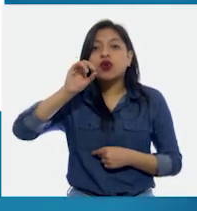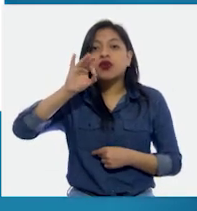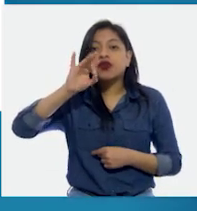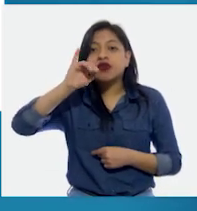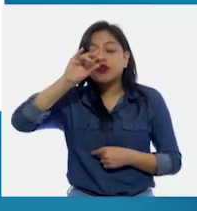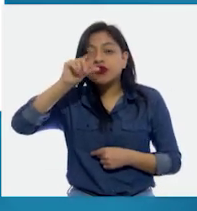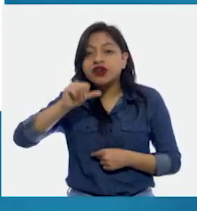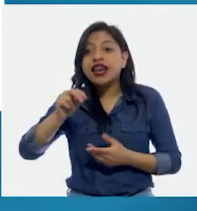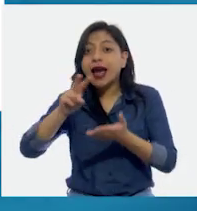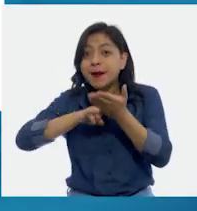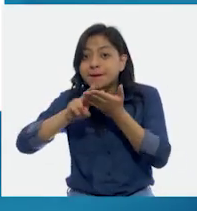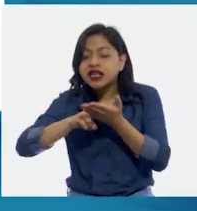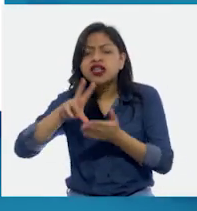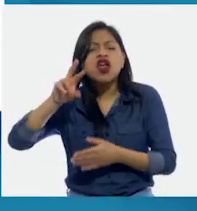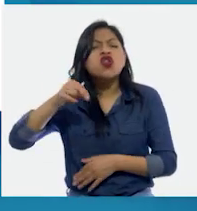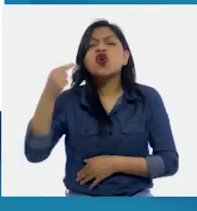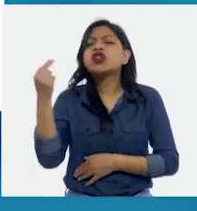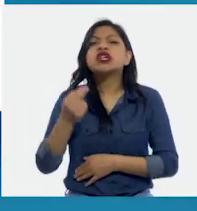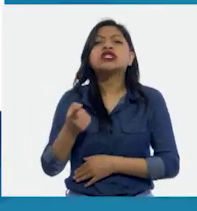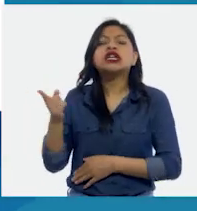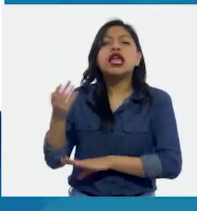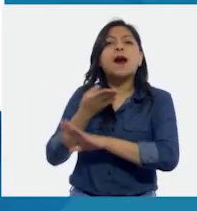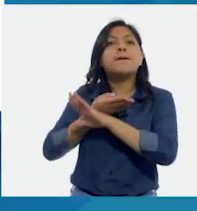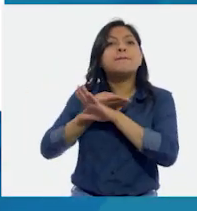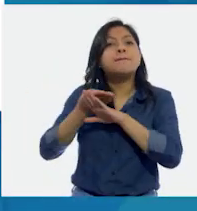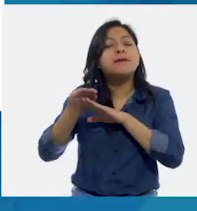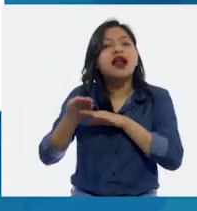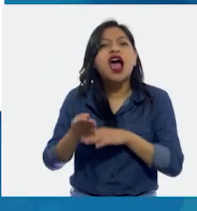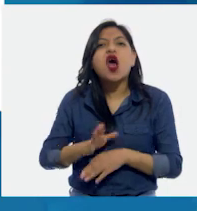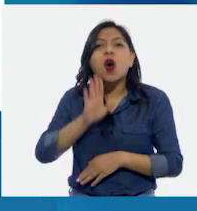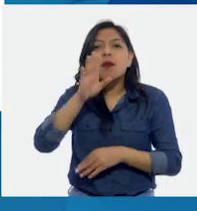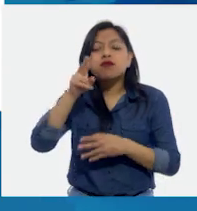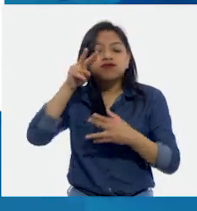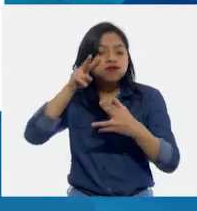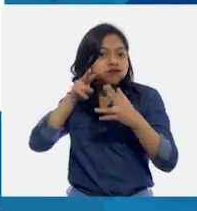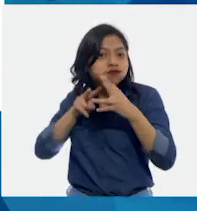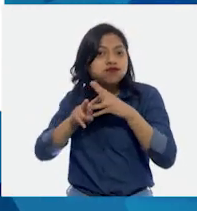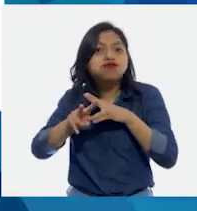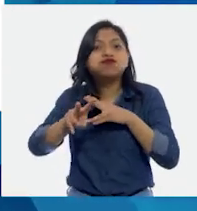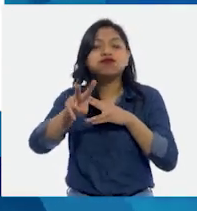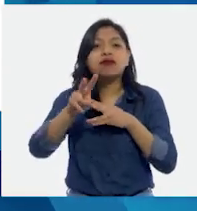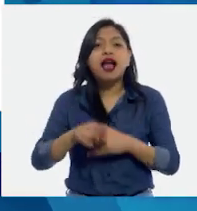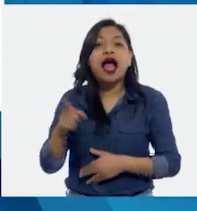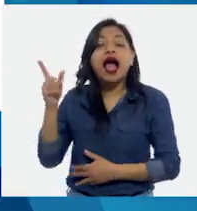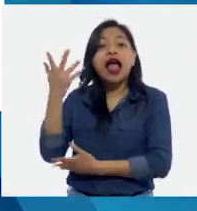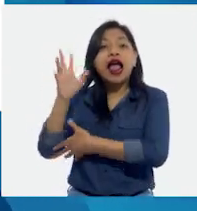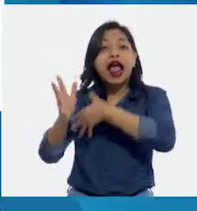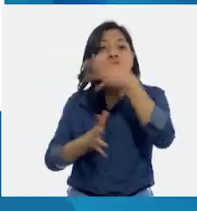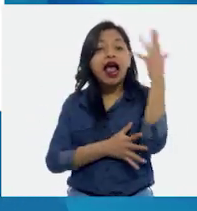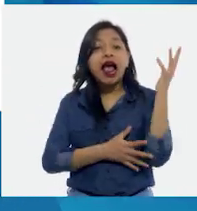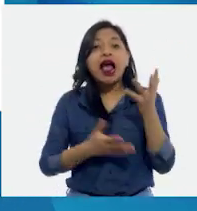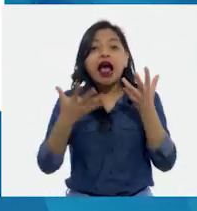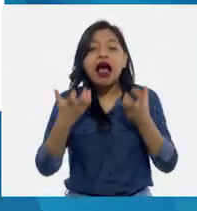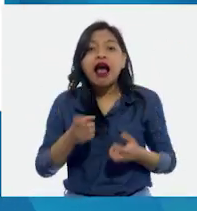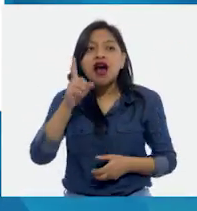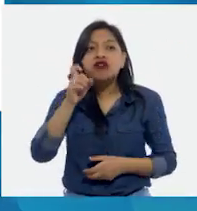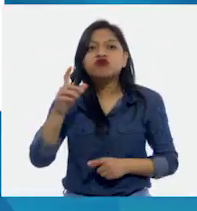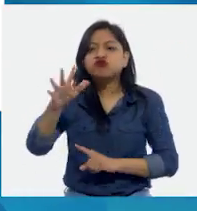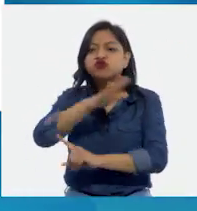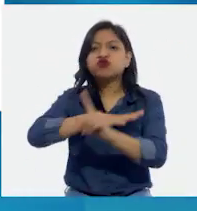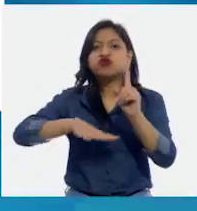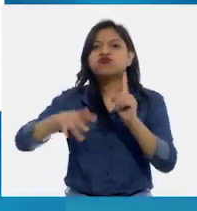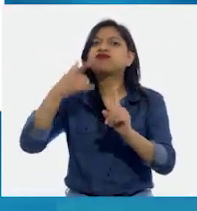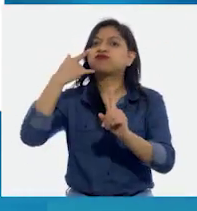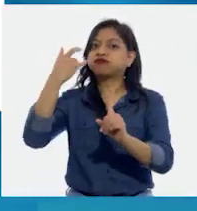eso su color es blanco, casi transparente. Vive en una parte de la selva que tiene un ambiente muy extraño,